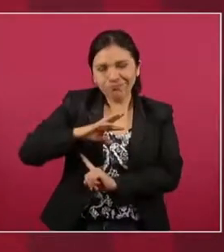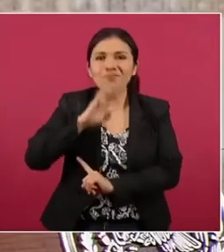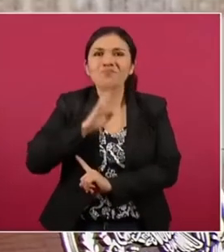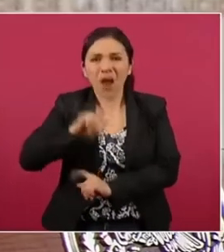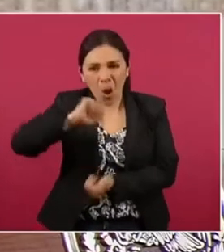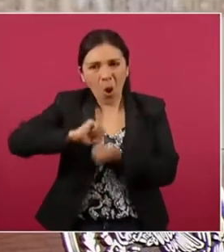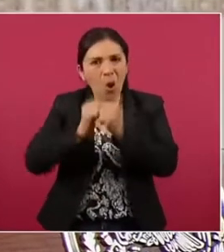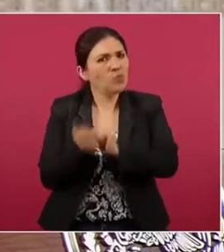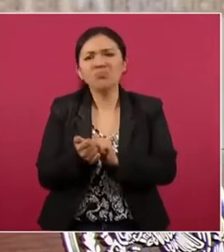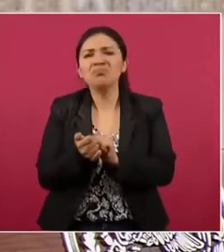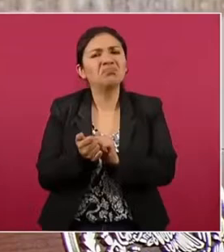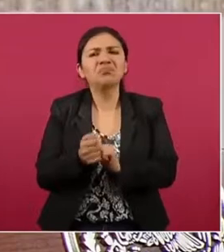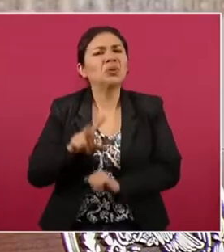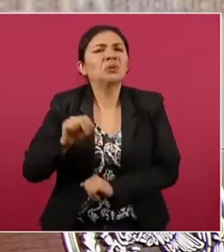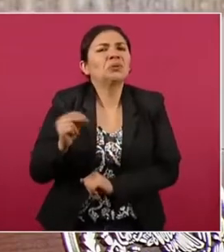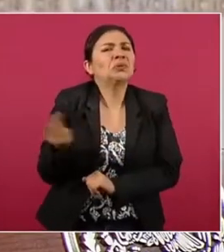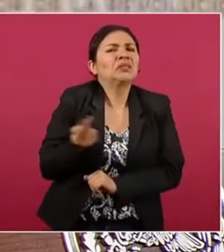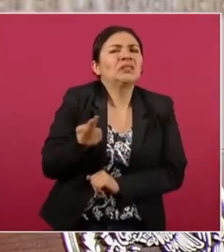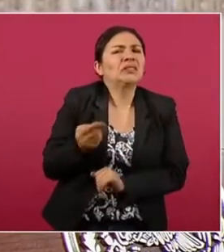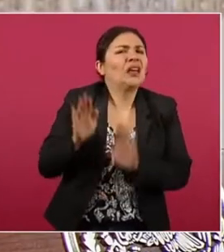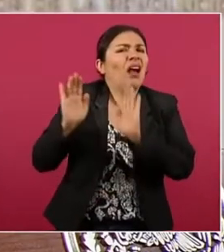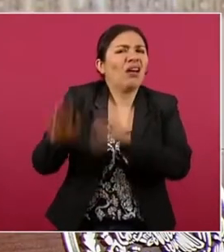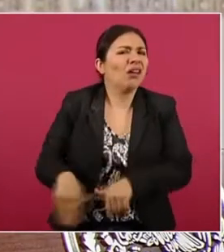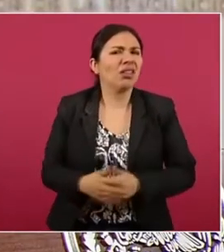no transformar la realidad.